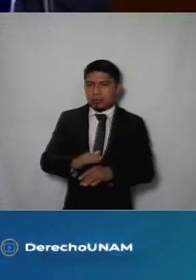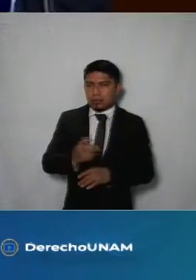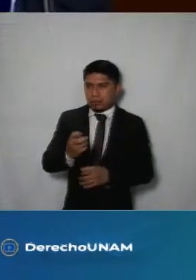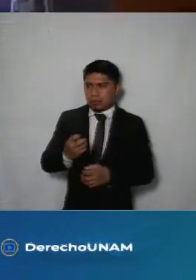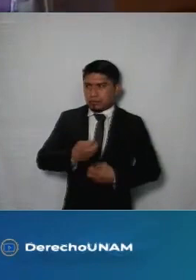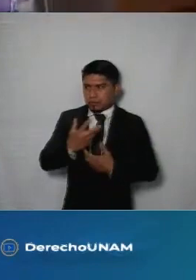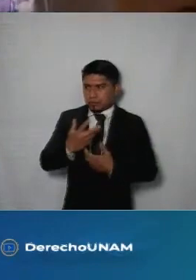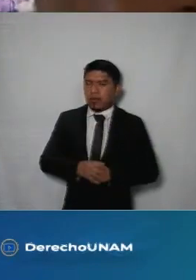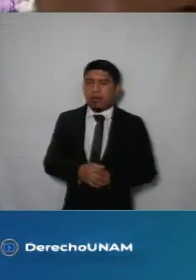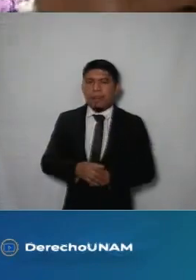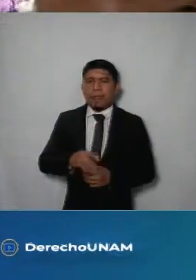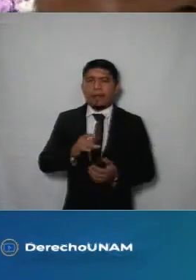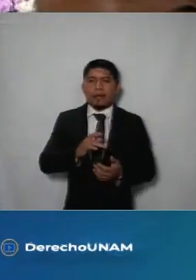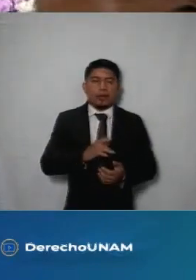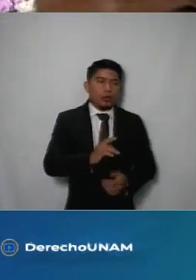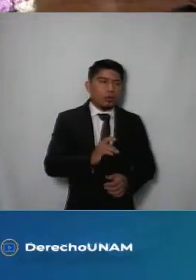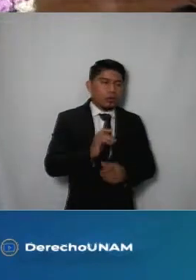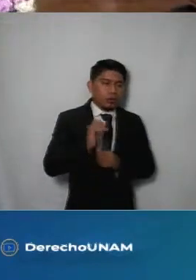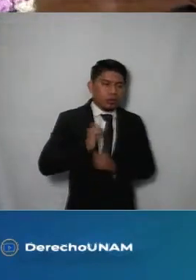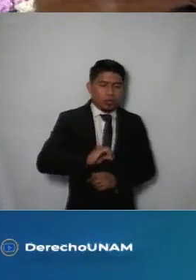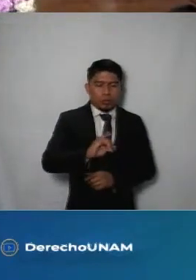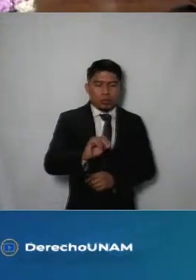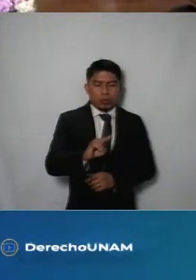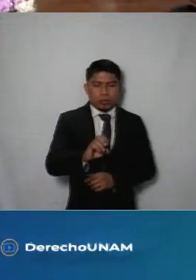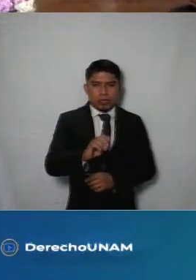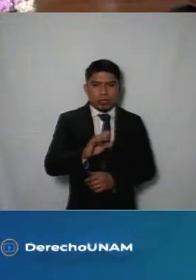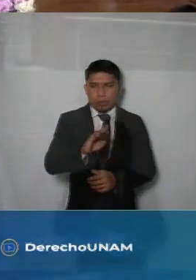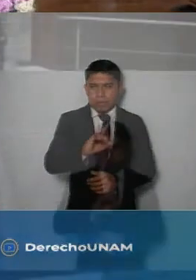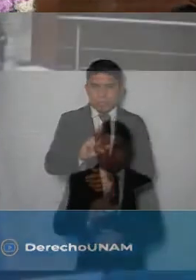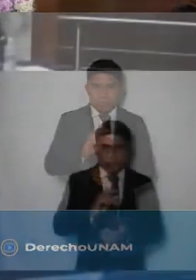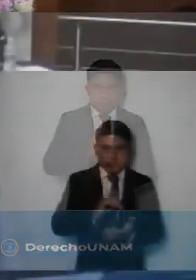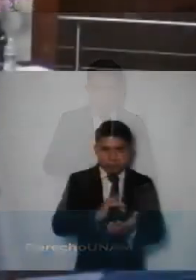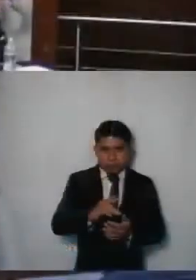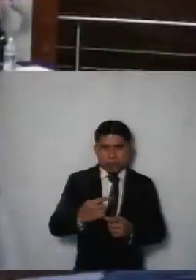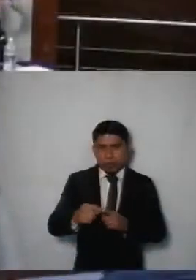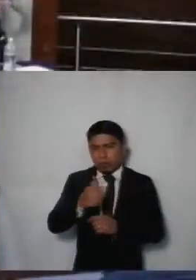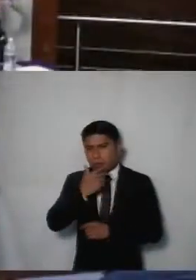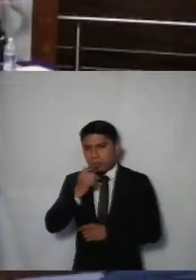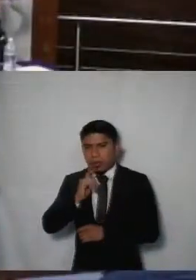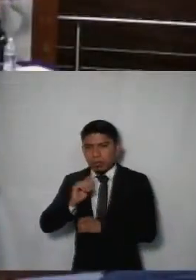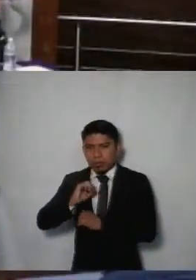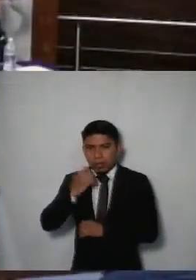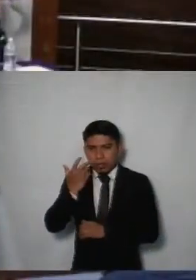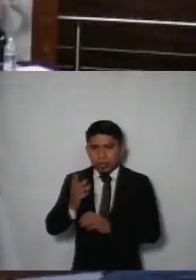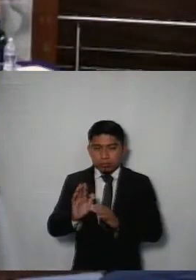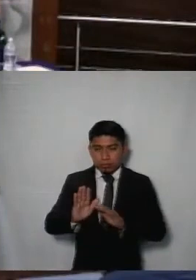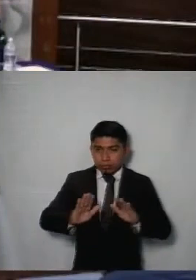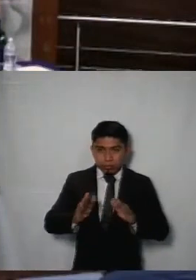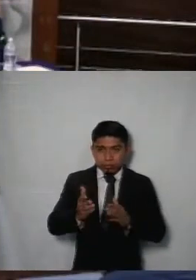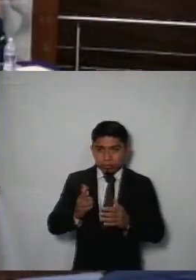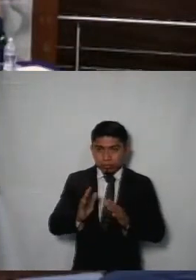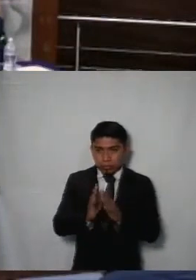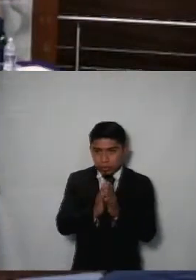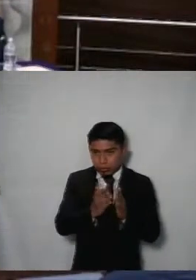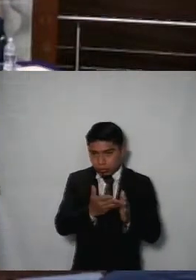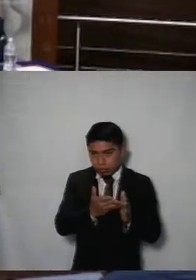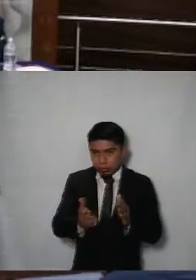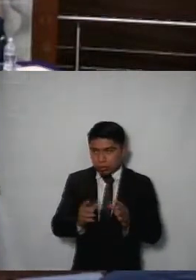compañeras al contrario muchas gracias comisionado Julio Salbonilla Gutiérrez ¿algún otro comisionado comisionada desea hacer uso de la voz en este bloque?